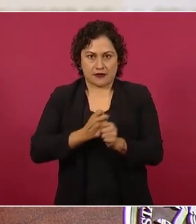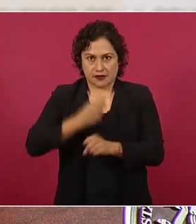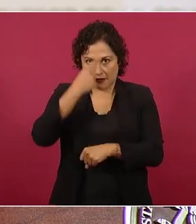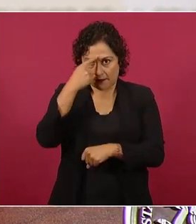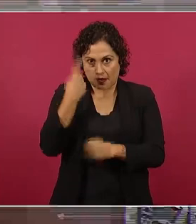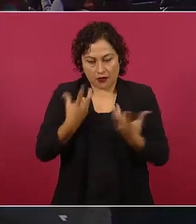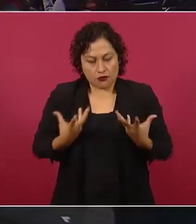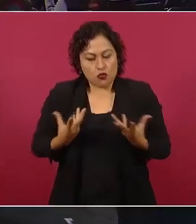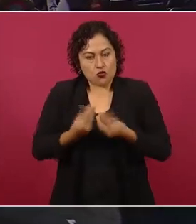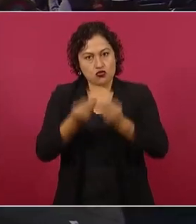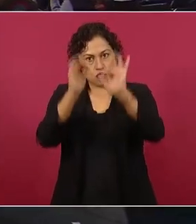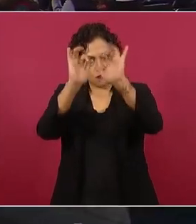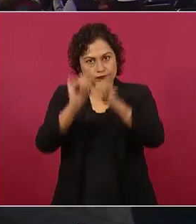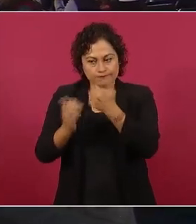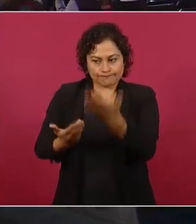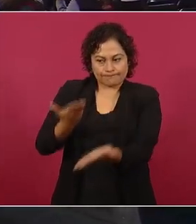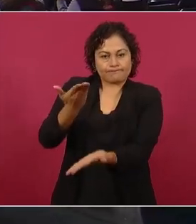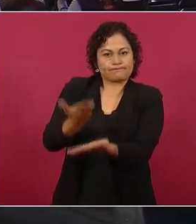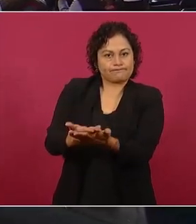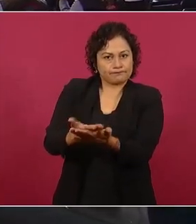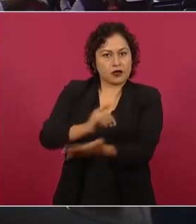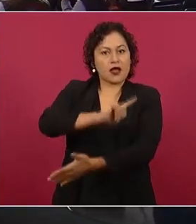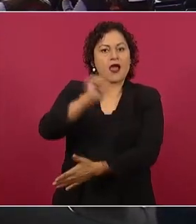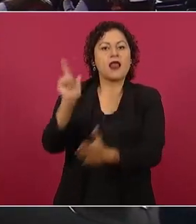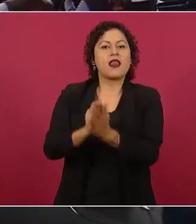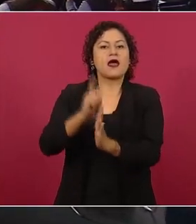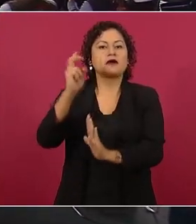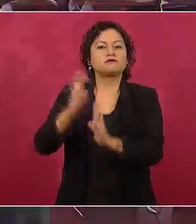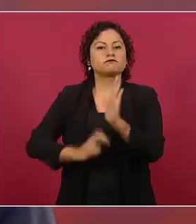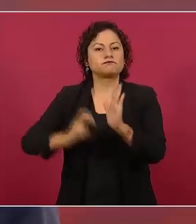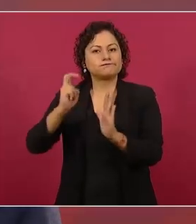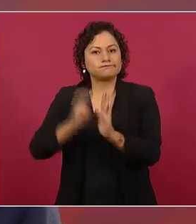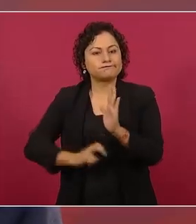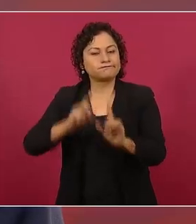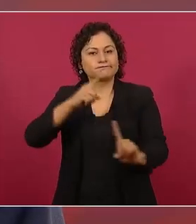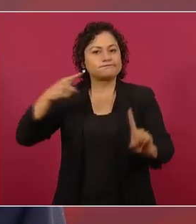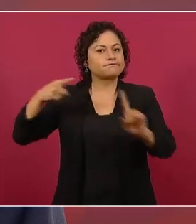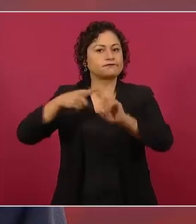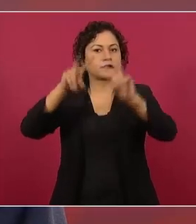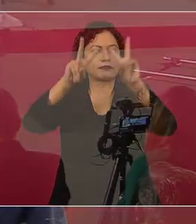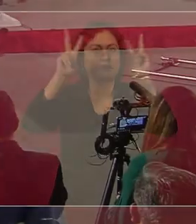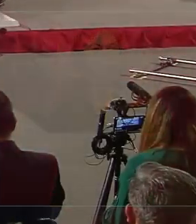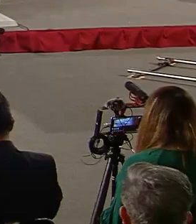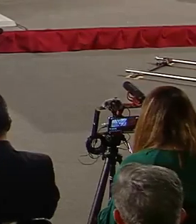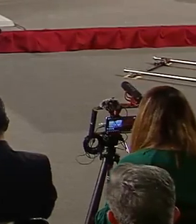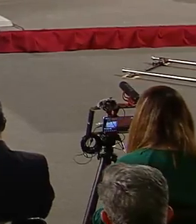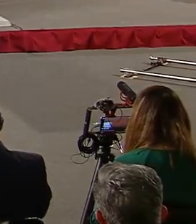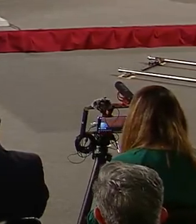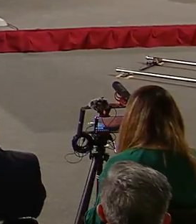iniciativa de reforma constitucional en materia electoral.